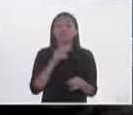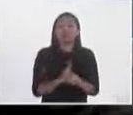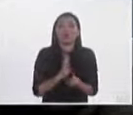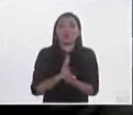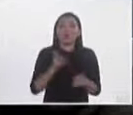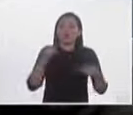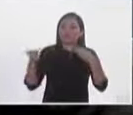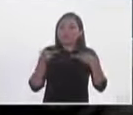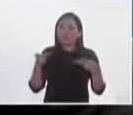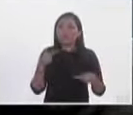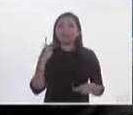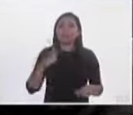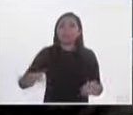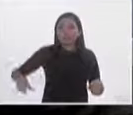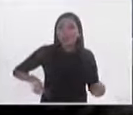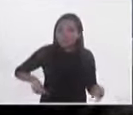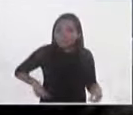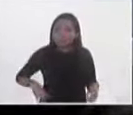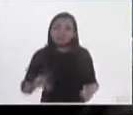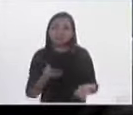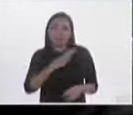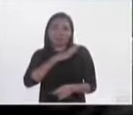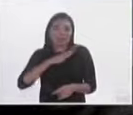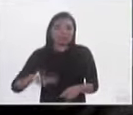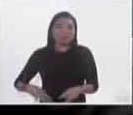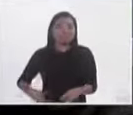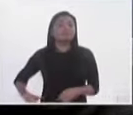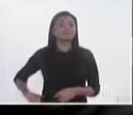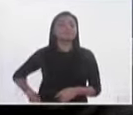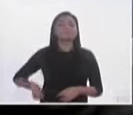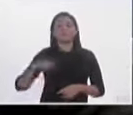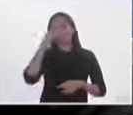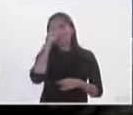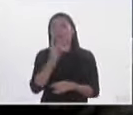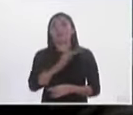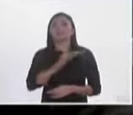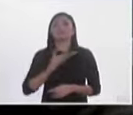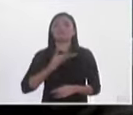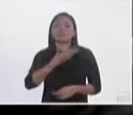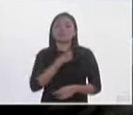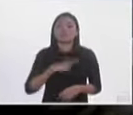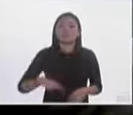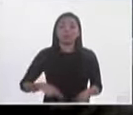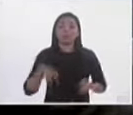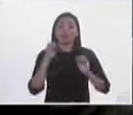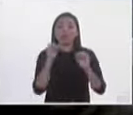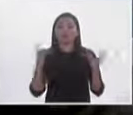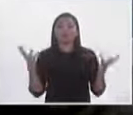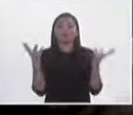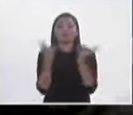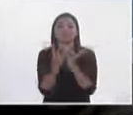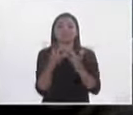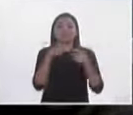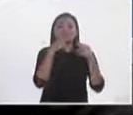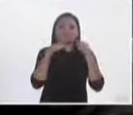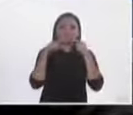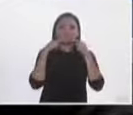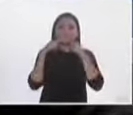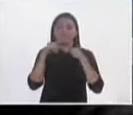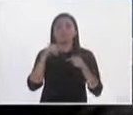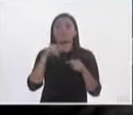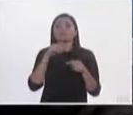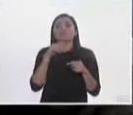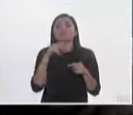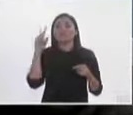gubernaturas, la dinámica de las presidencias municipales, los cabildos, difícilmente se verá alterada con la